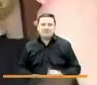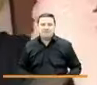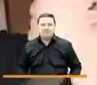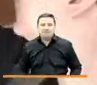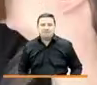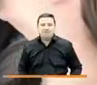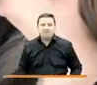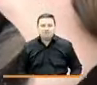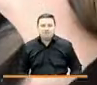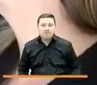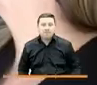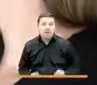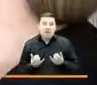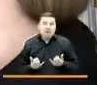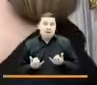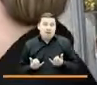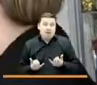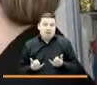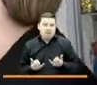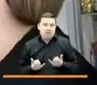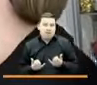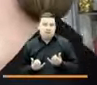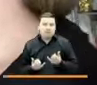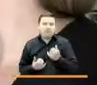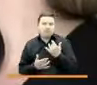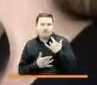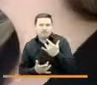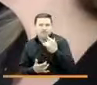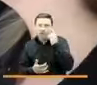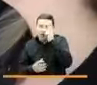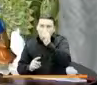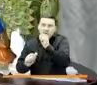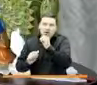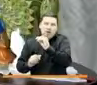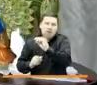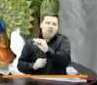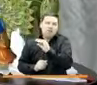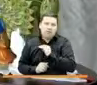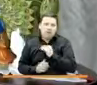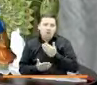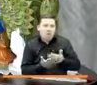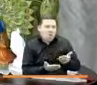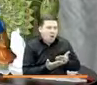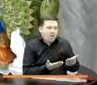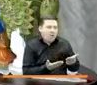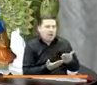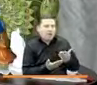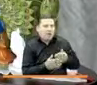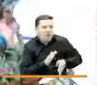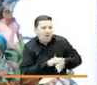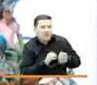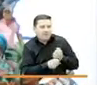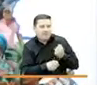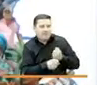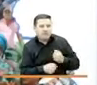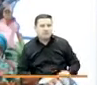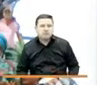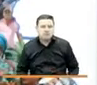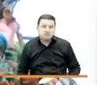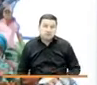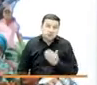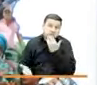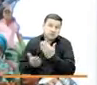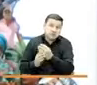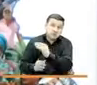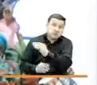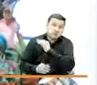En este momento con el ingreso solidario hemos podido comprar material para poder seguir trabajando. Y gracias a ese ingreso